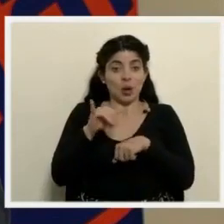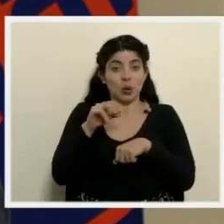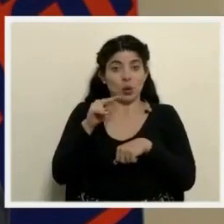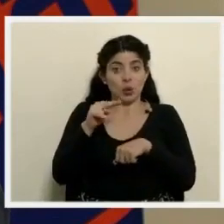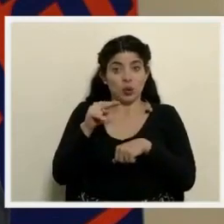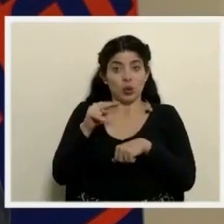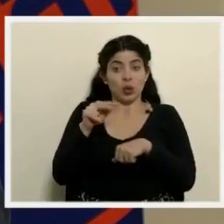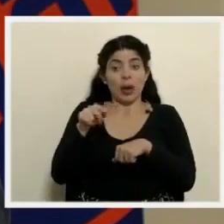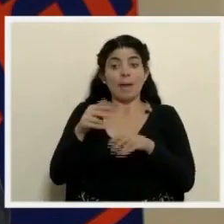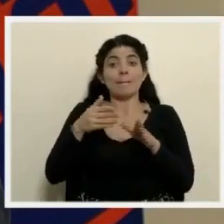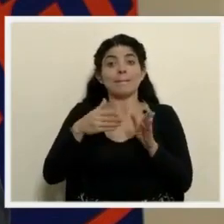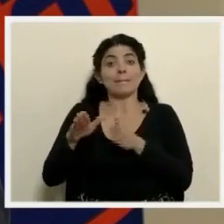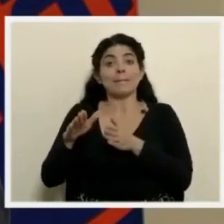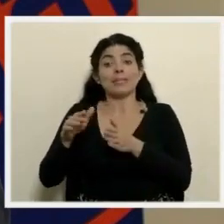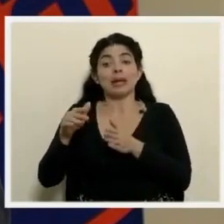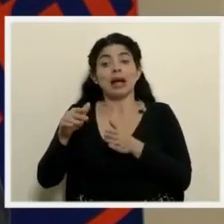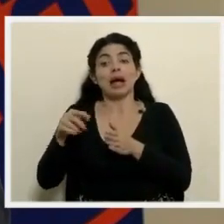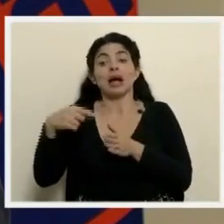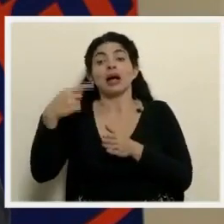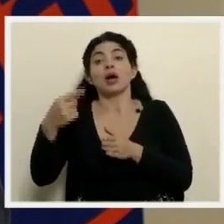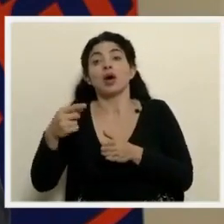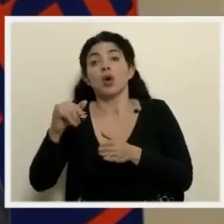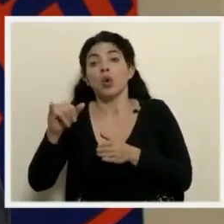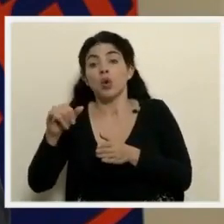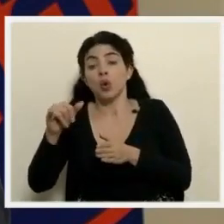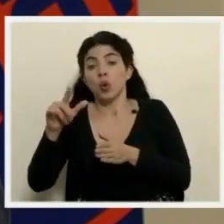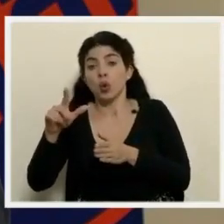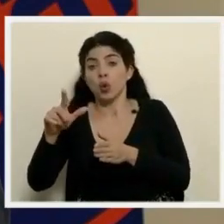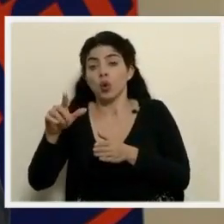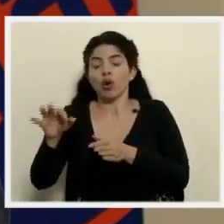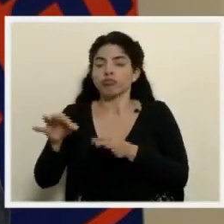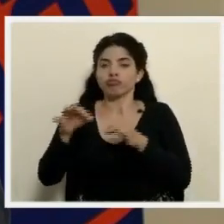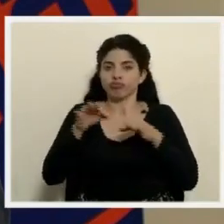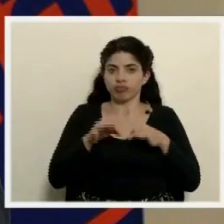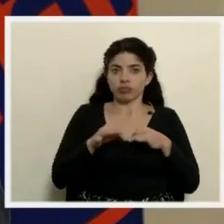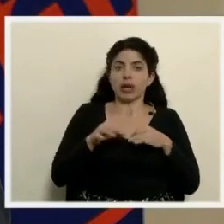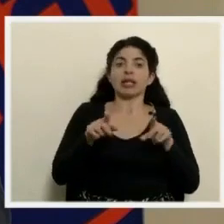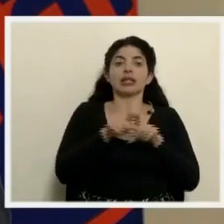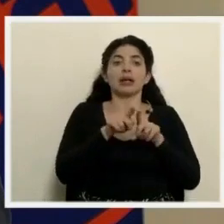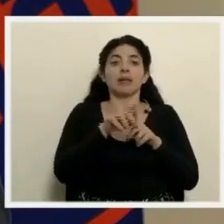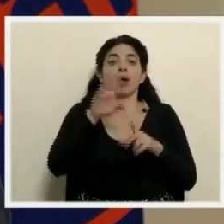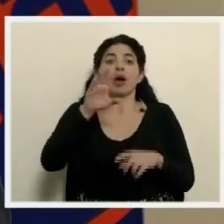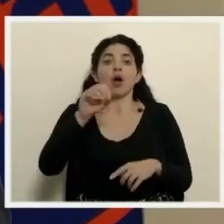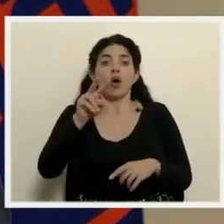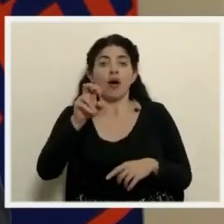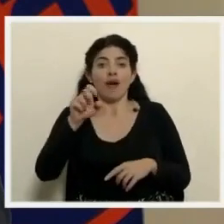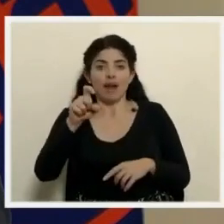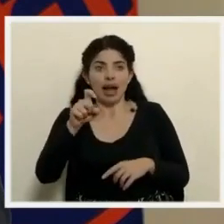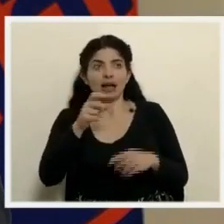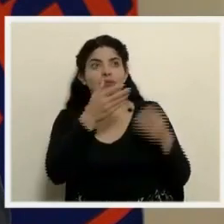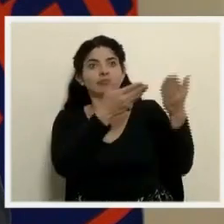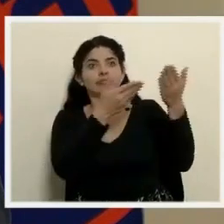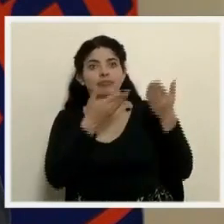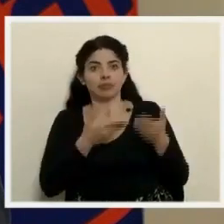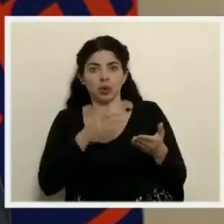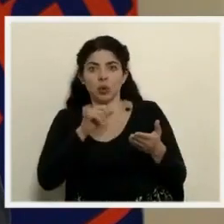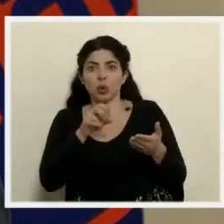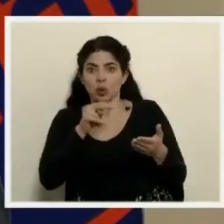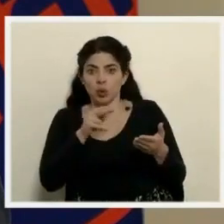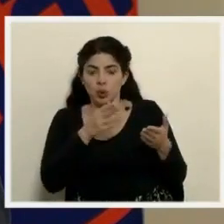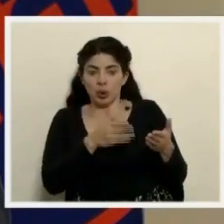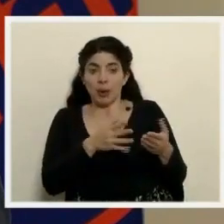junio que estaba previsto para el mes de junio. También ventanas de COVAX que se habilitan para el mes de junio.